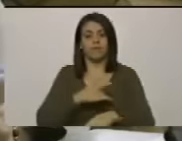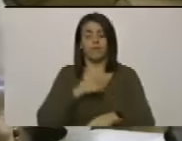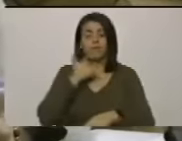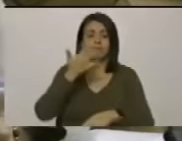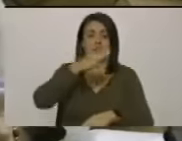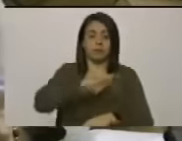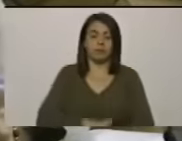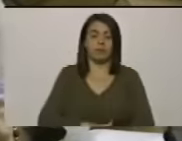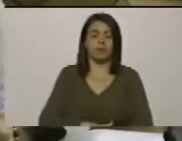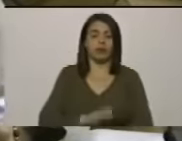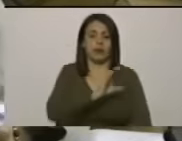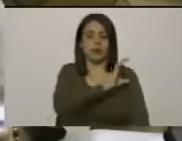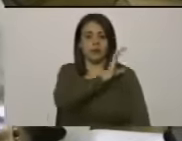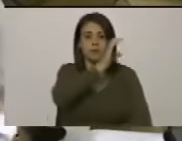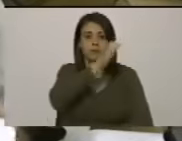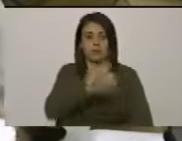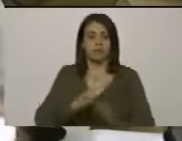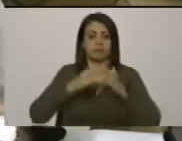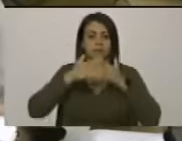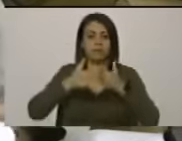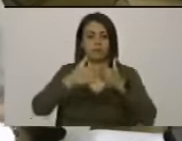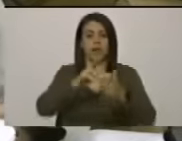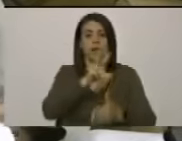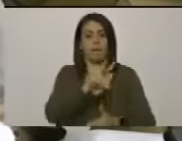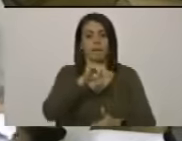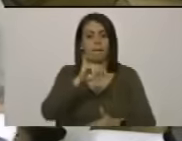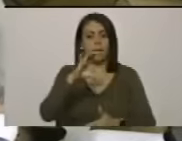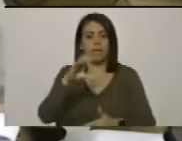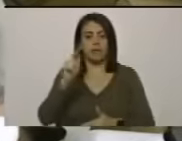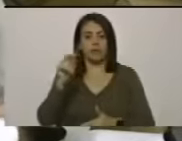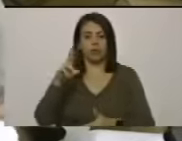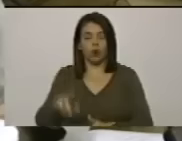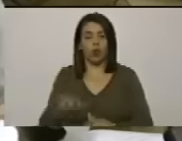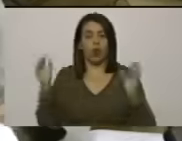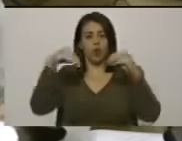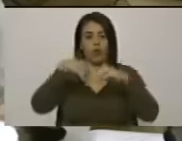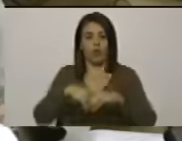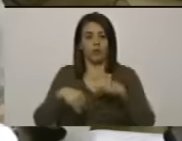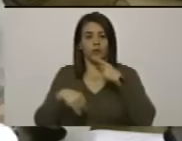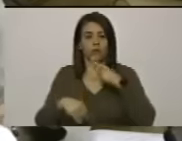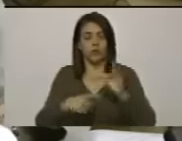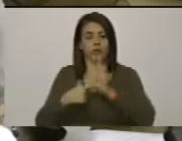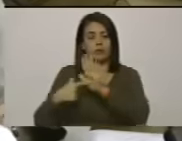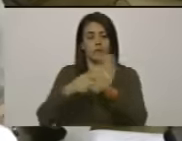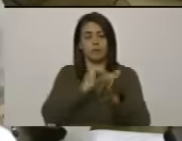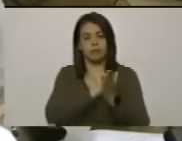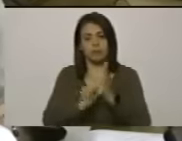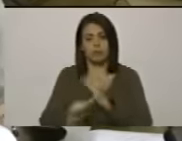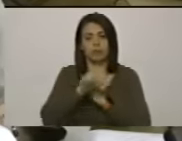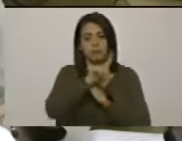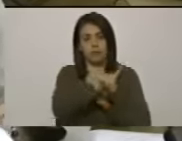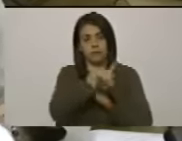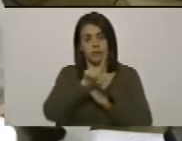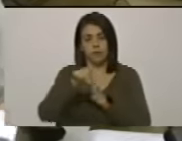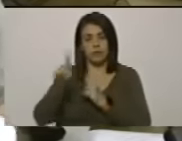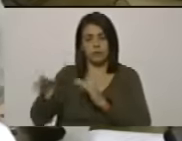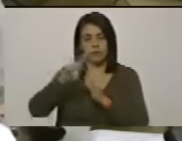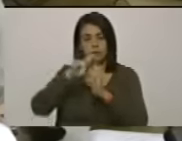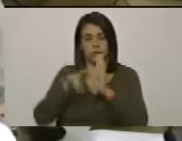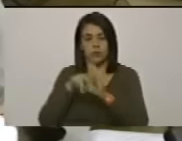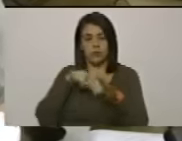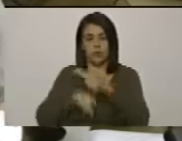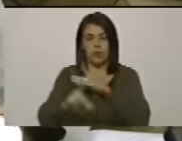fallecimiento del capitán de fragata Víctor Hugo Morales de conformidad con lo establecido en el artículo 111 del